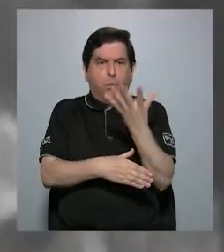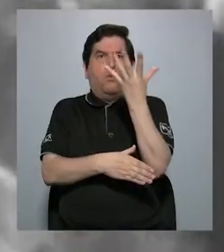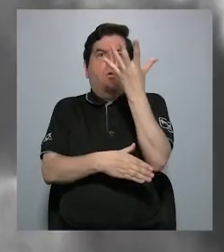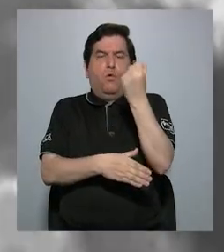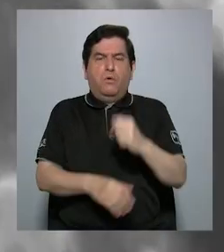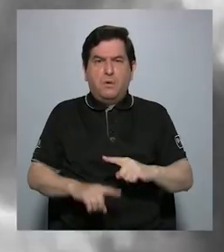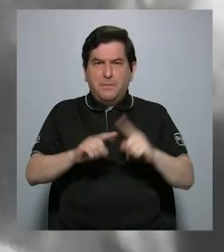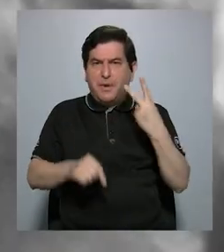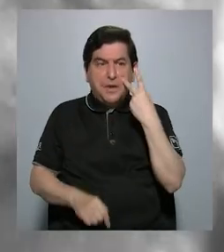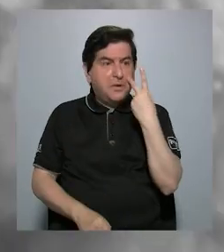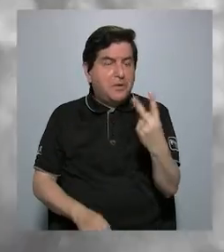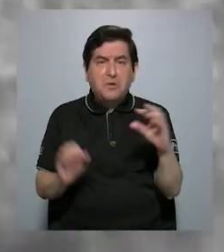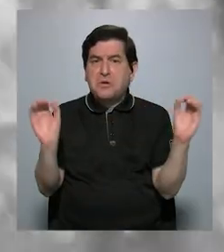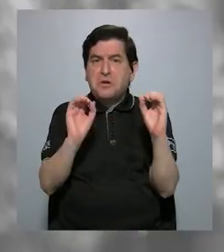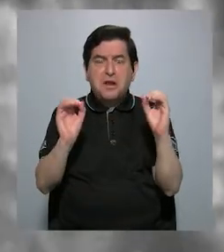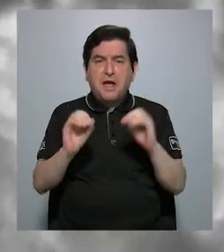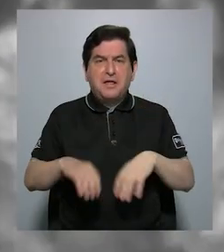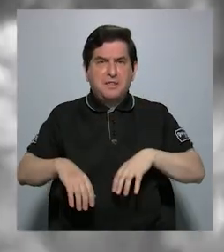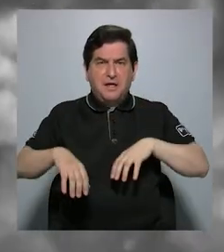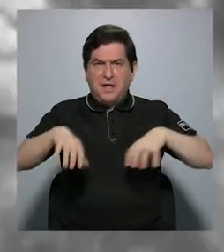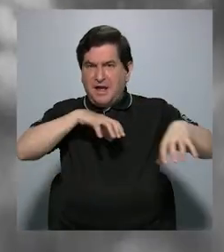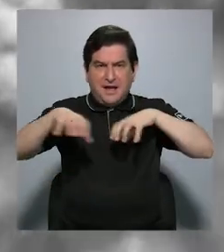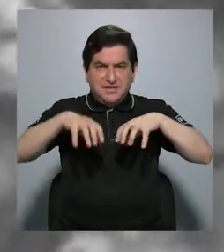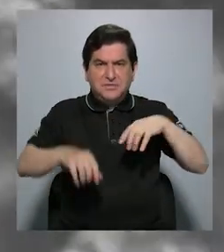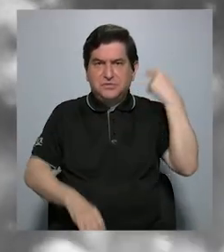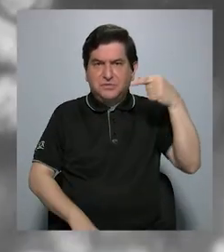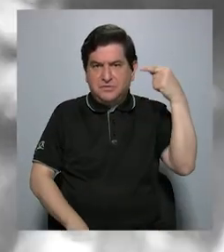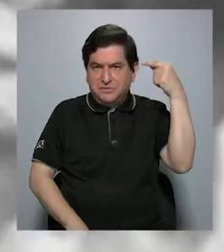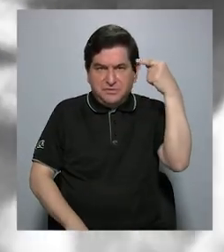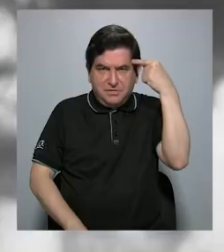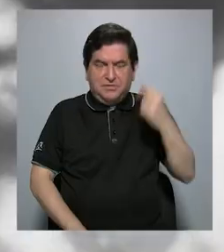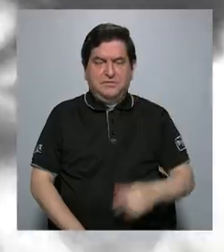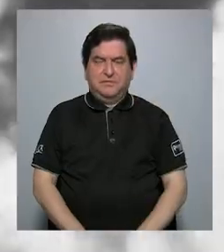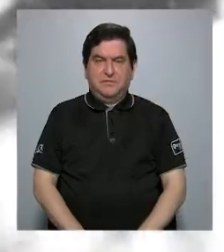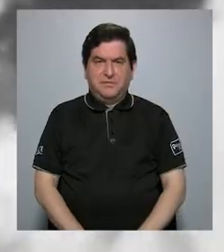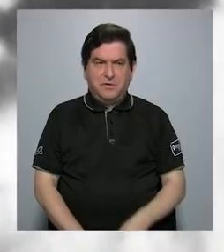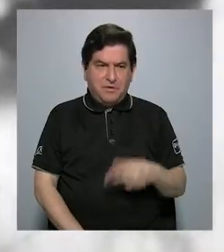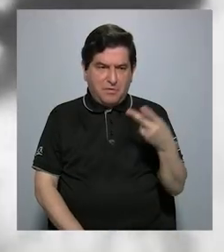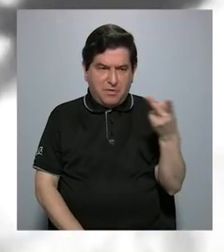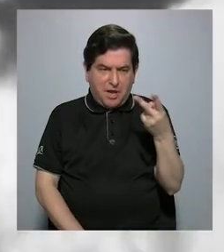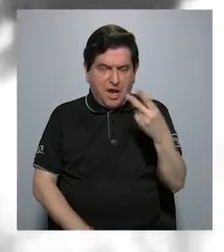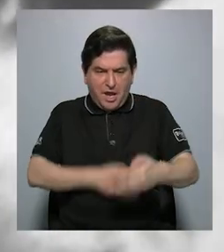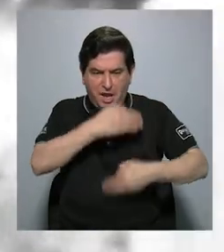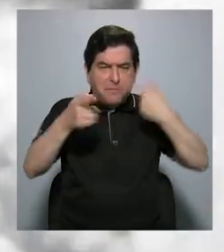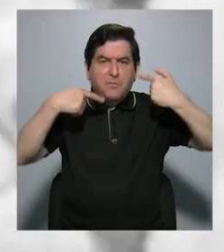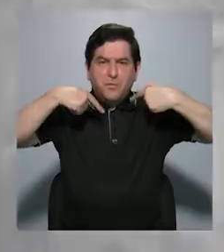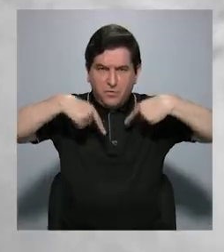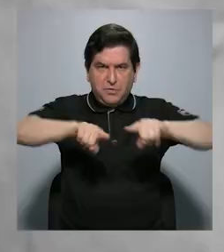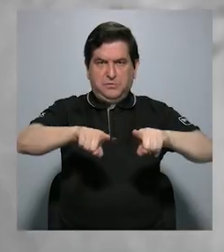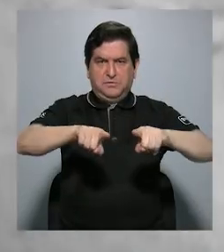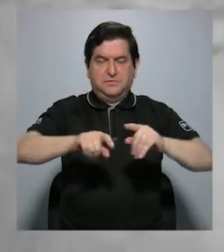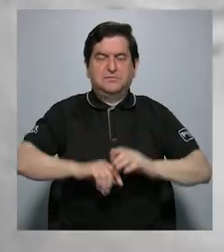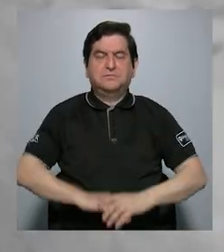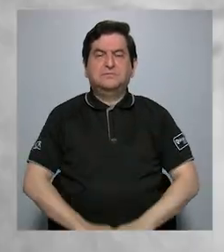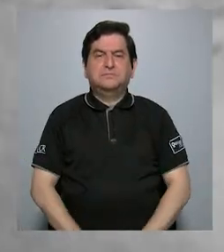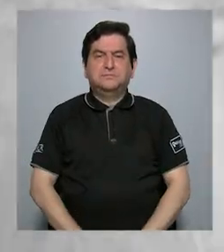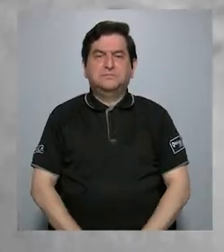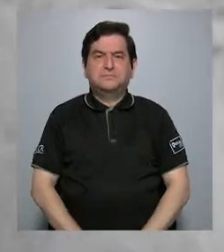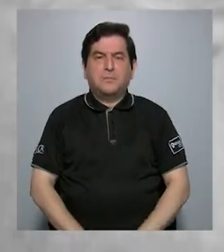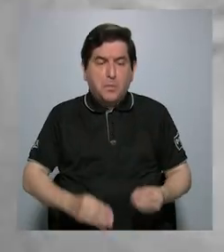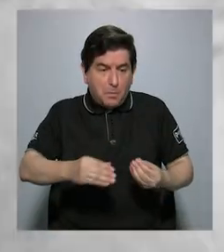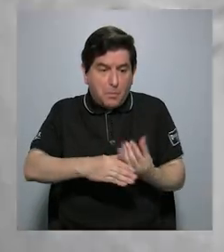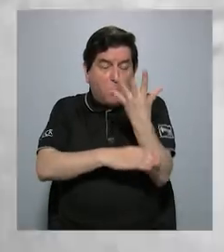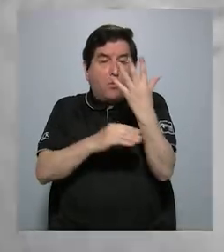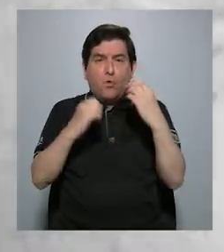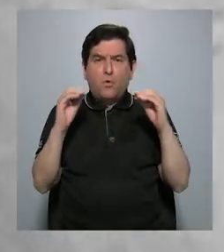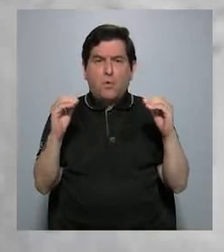Pero no vimos ninguna reacción en ese momento. Entonces, ambos procesos fueron en paralelo. La erupción